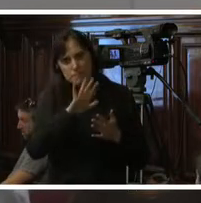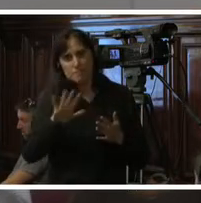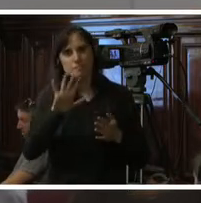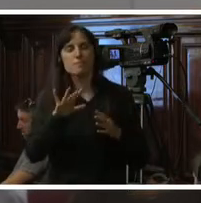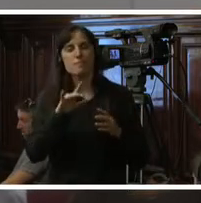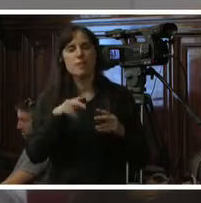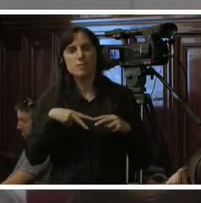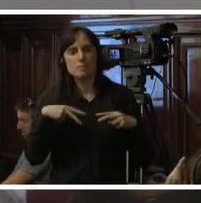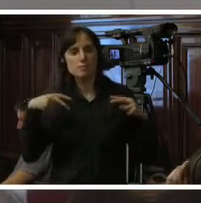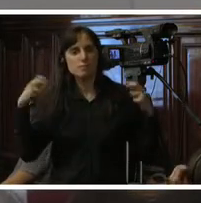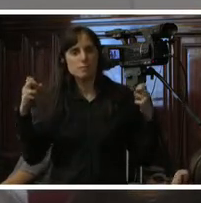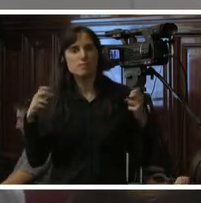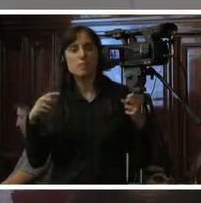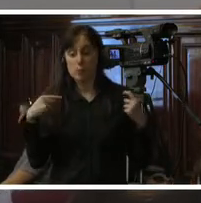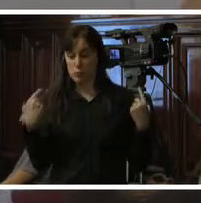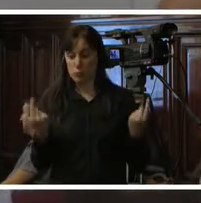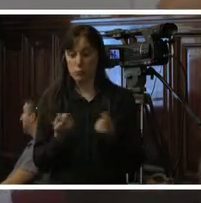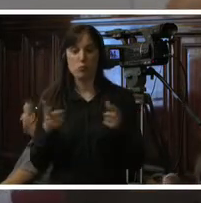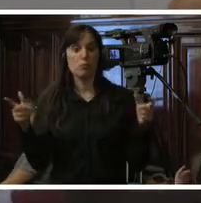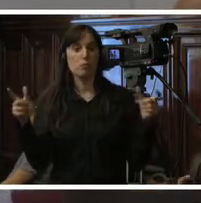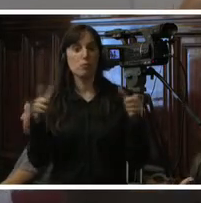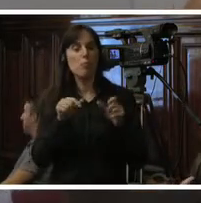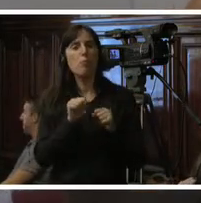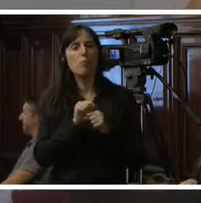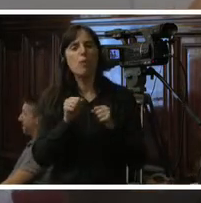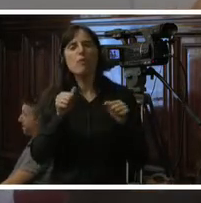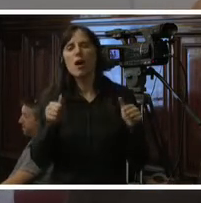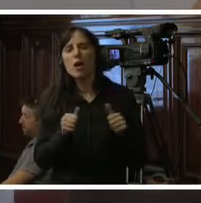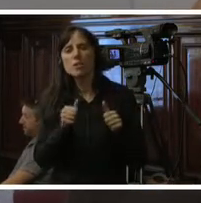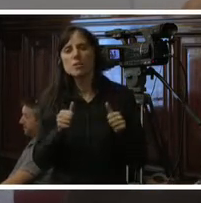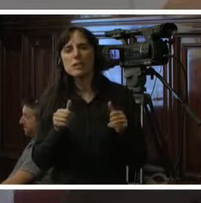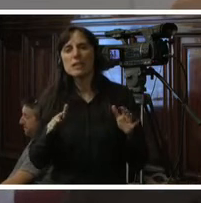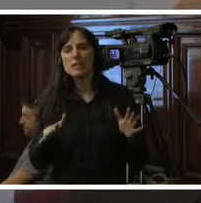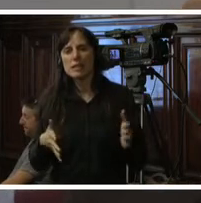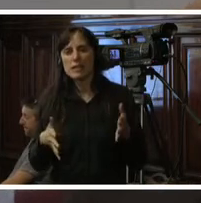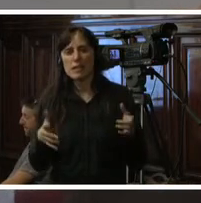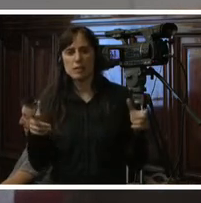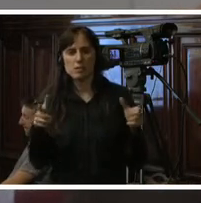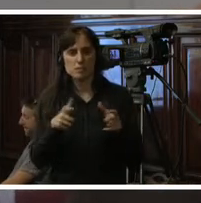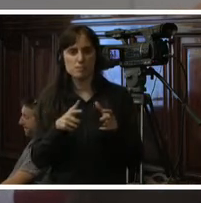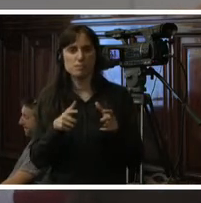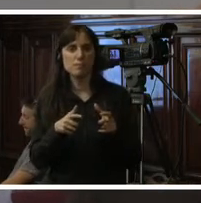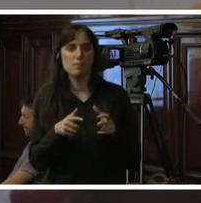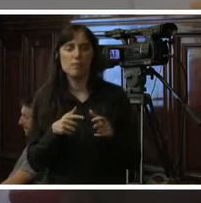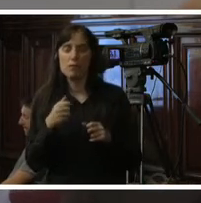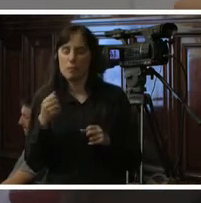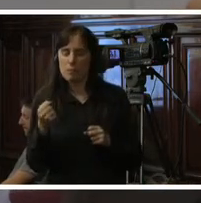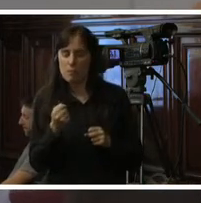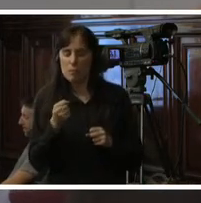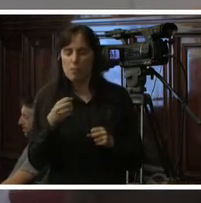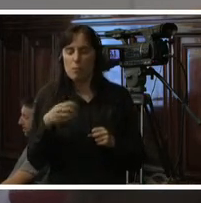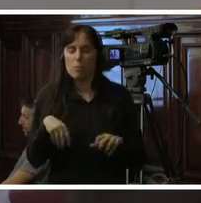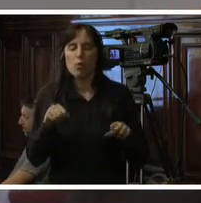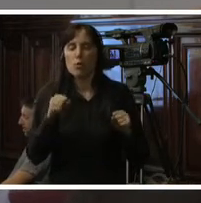por lo tanto nosotros como comisión qué podemos hacer nosotros como comisión en ese sentido pero es muy muy bueno